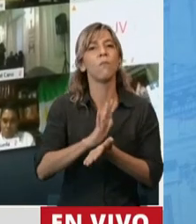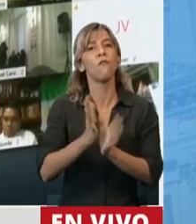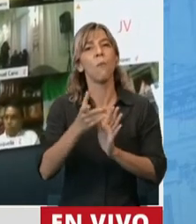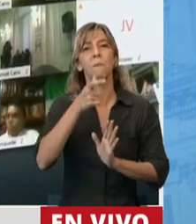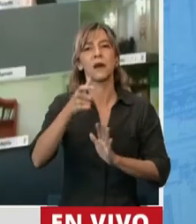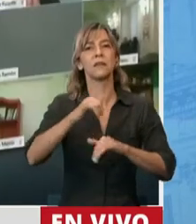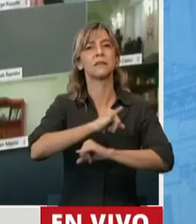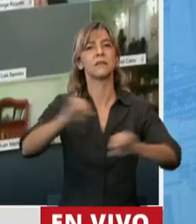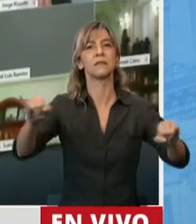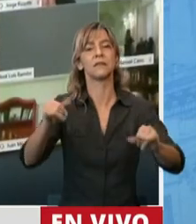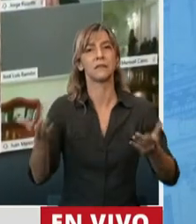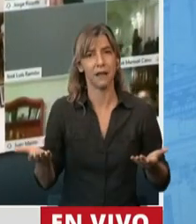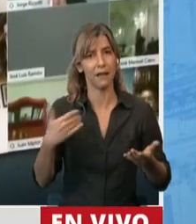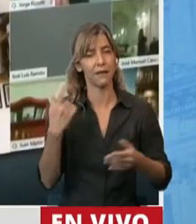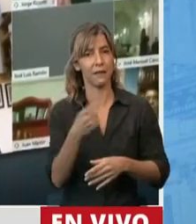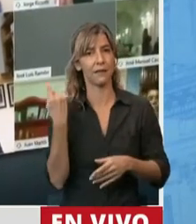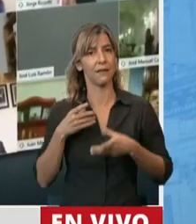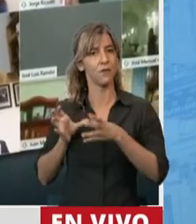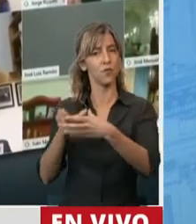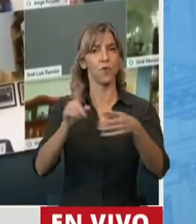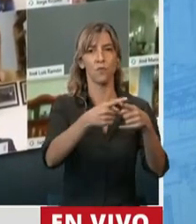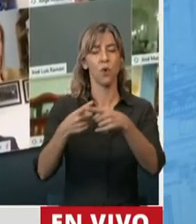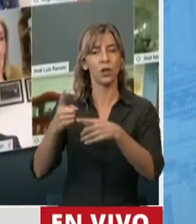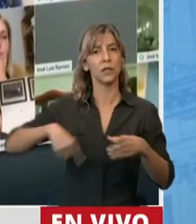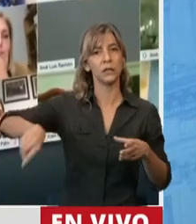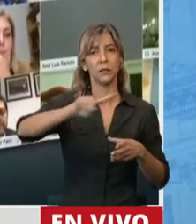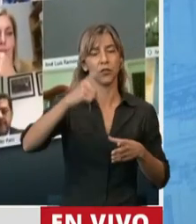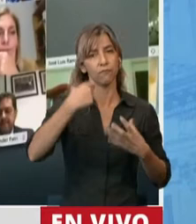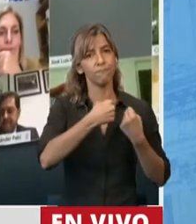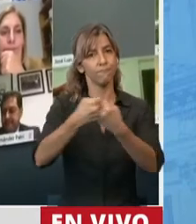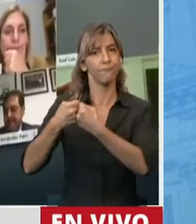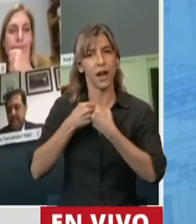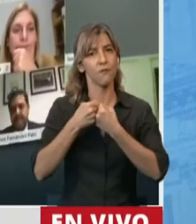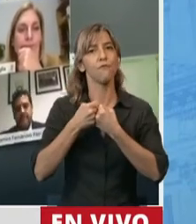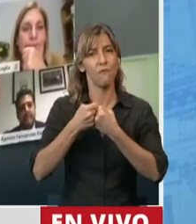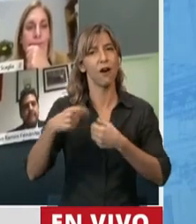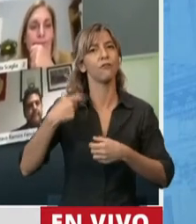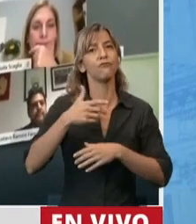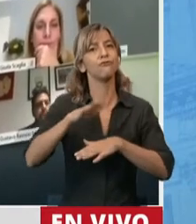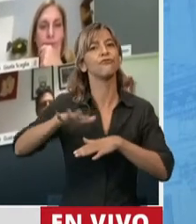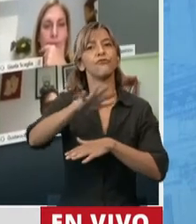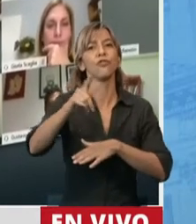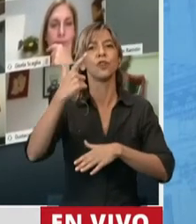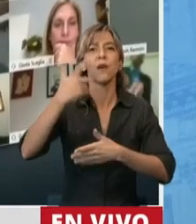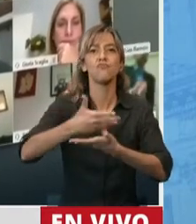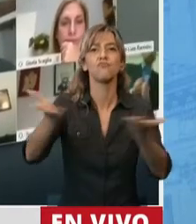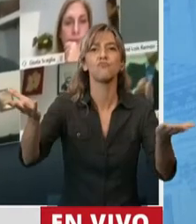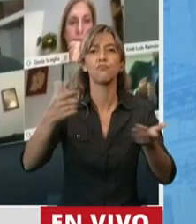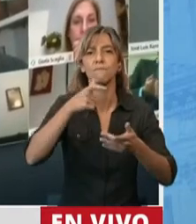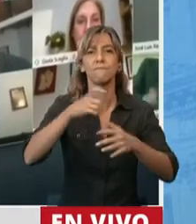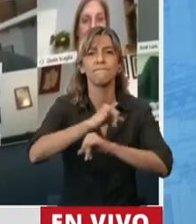del conjunto de la dirigencia política a la sociedad. Y lo digo desde la afirmación de entender